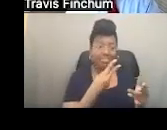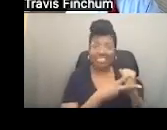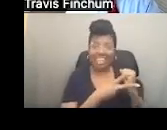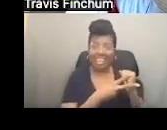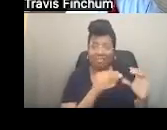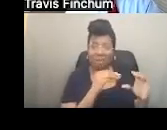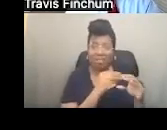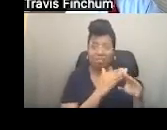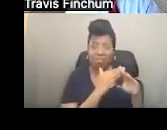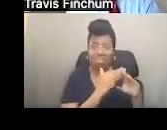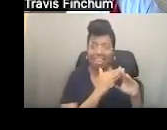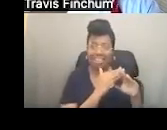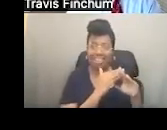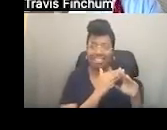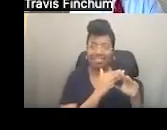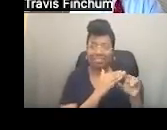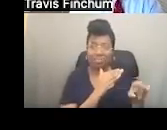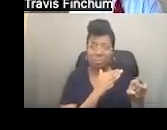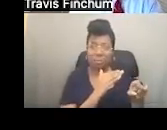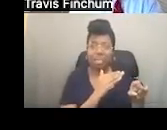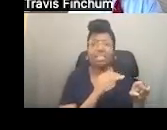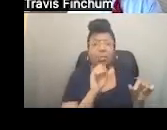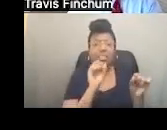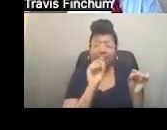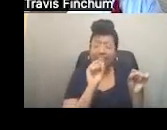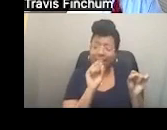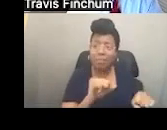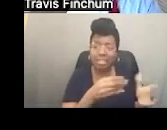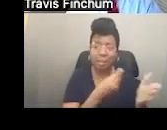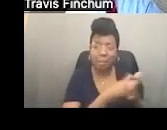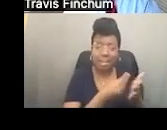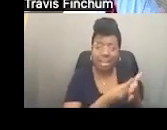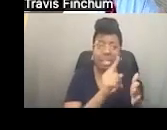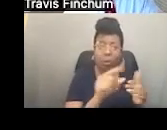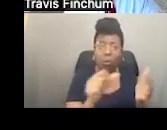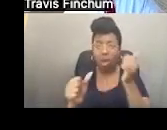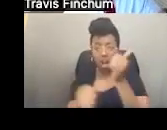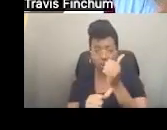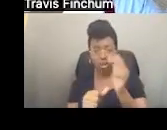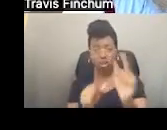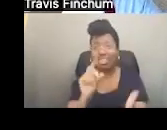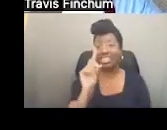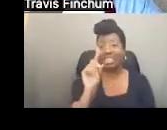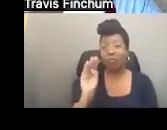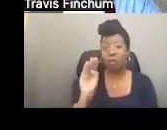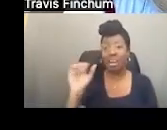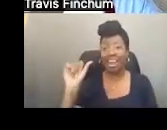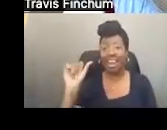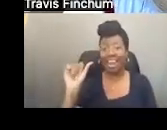Estos fondos, si la persona tiene menos de 65 años, si la persona está incapacitada, puede ir a un fondo,